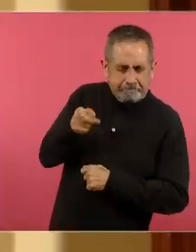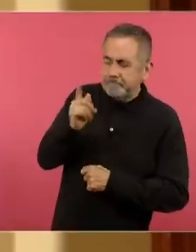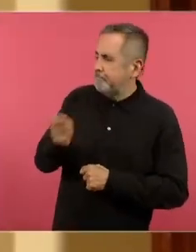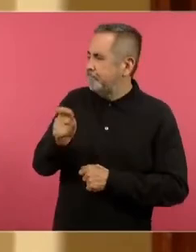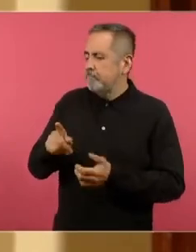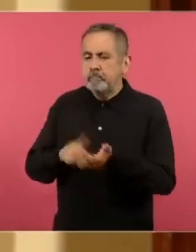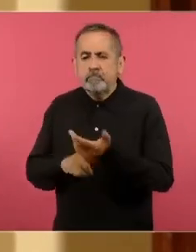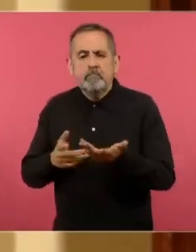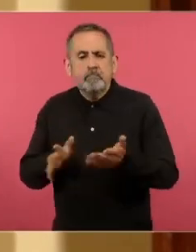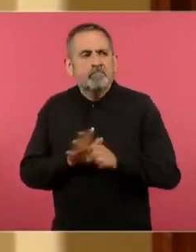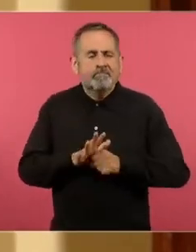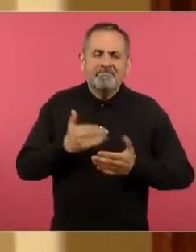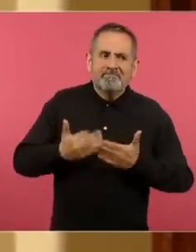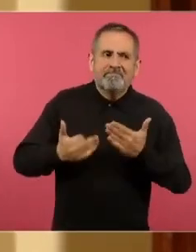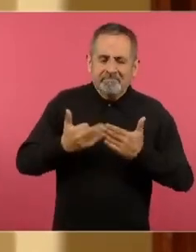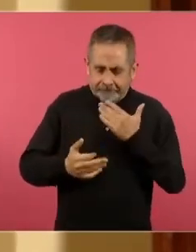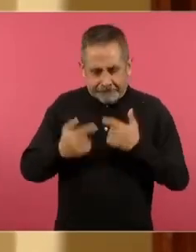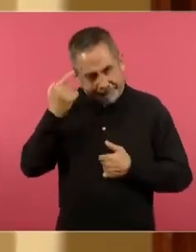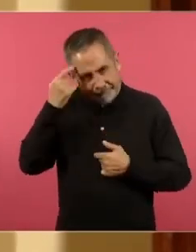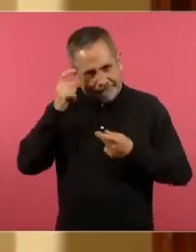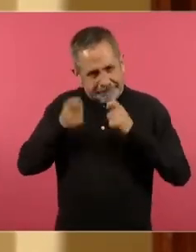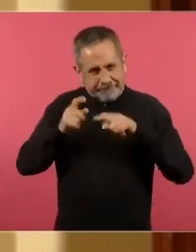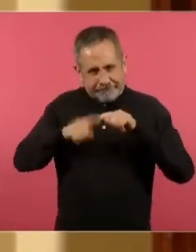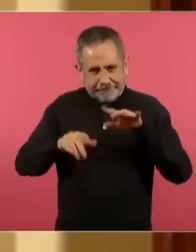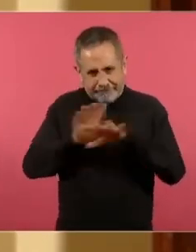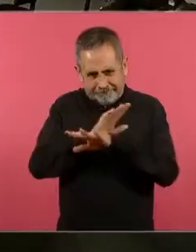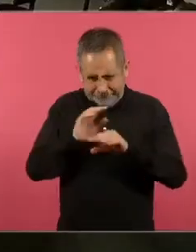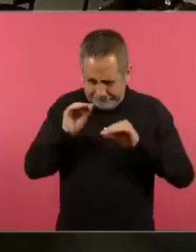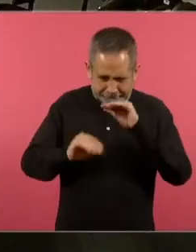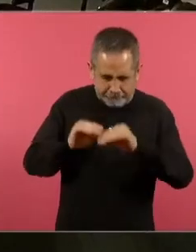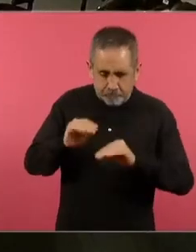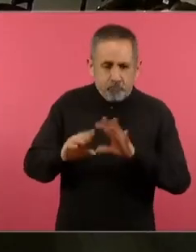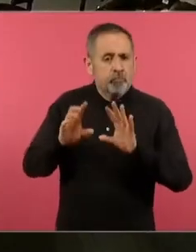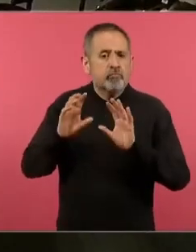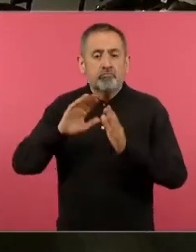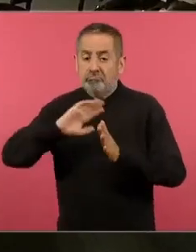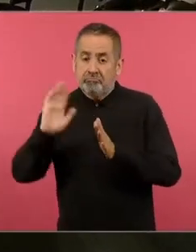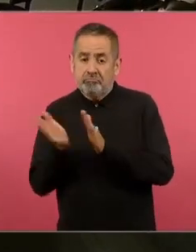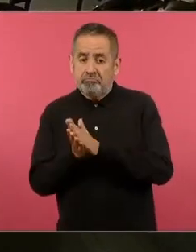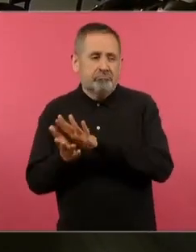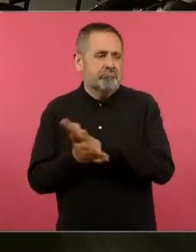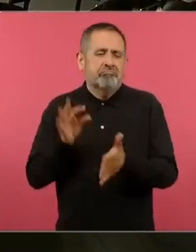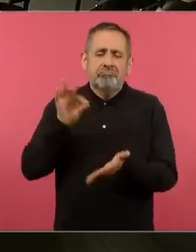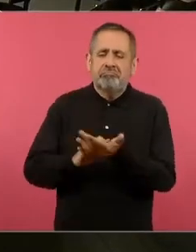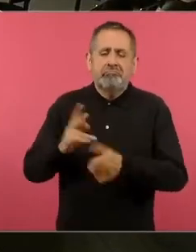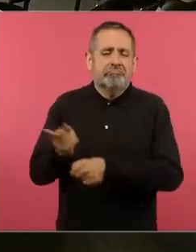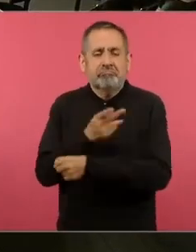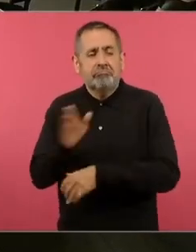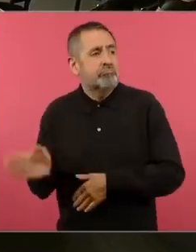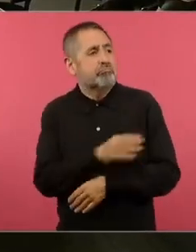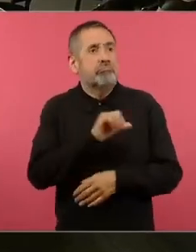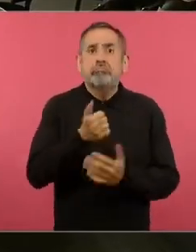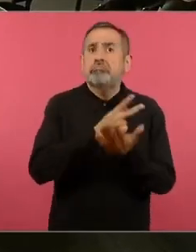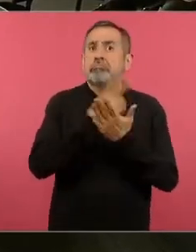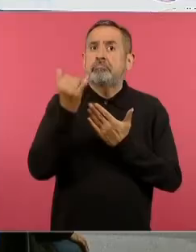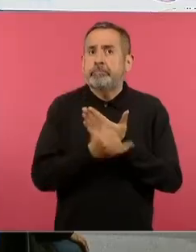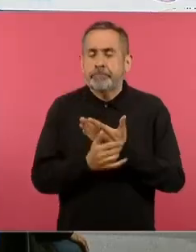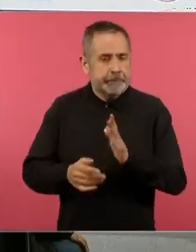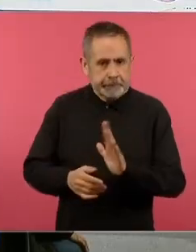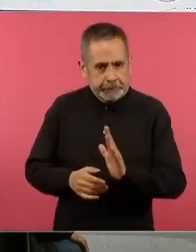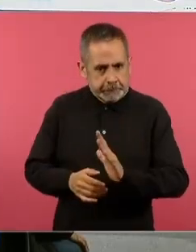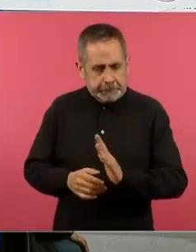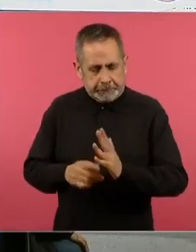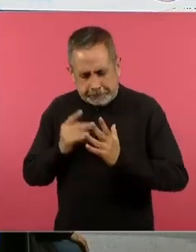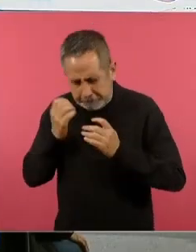qué áreas de oportunidad tiene este proyecto se queda ahí se acaba se encarpeta le damos punto final o qué es lo que sucede y